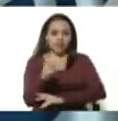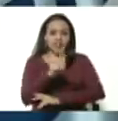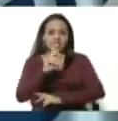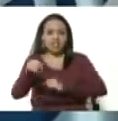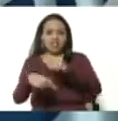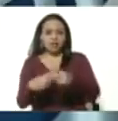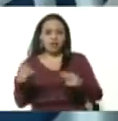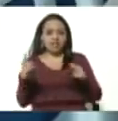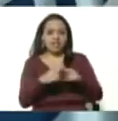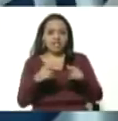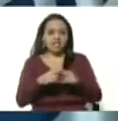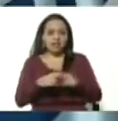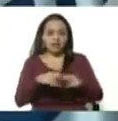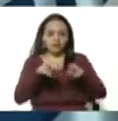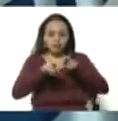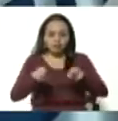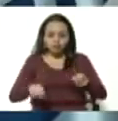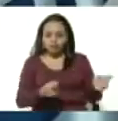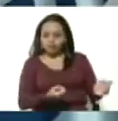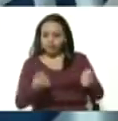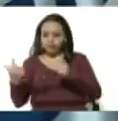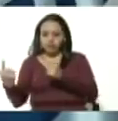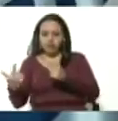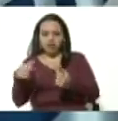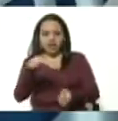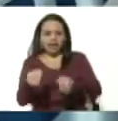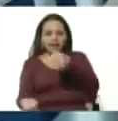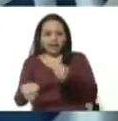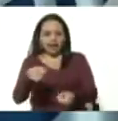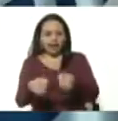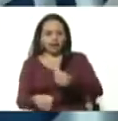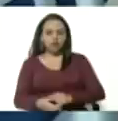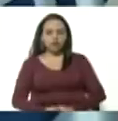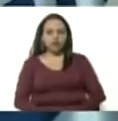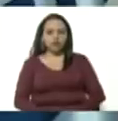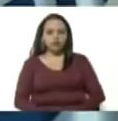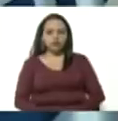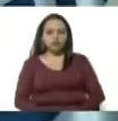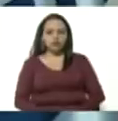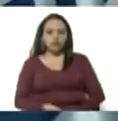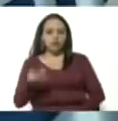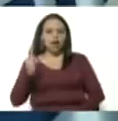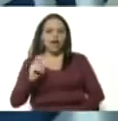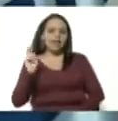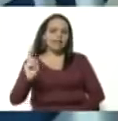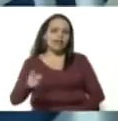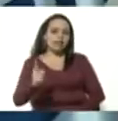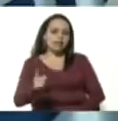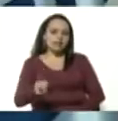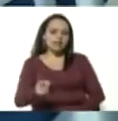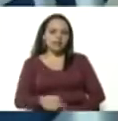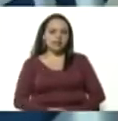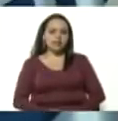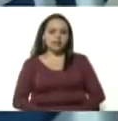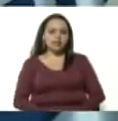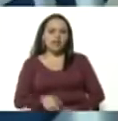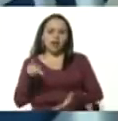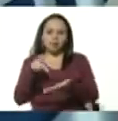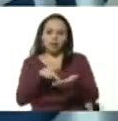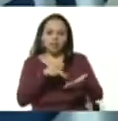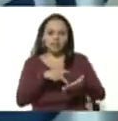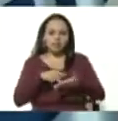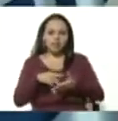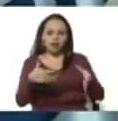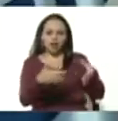los embarcan a su destino en vehículos automotores con taxistas integrantes de la propia red